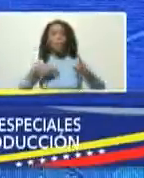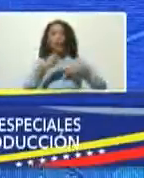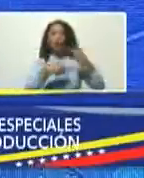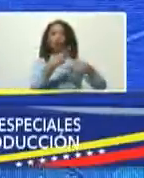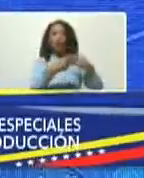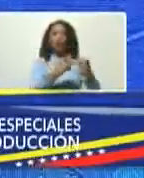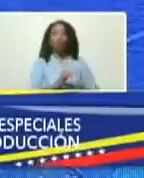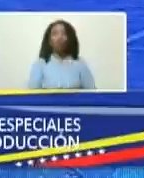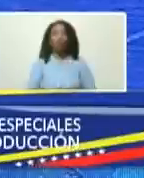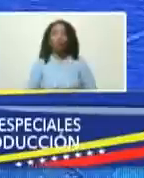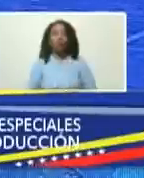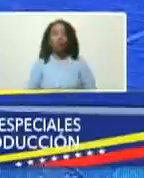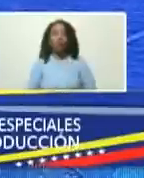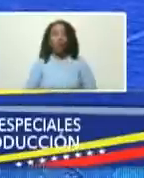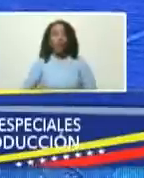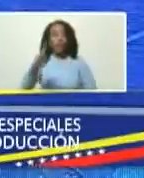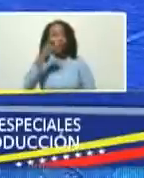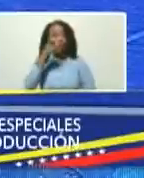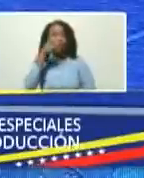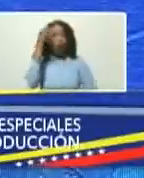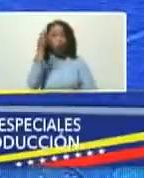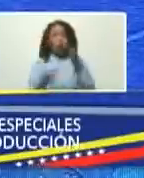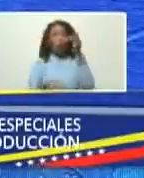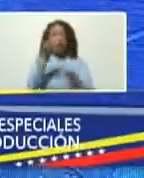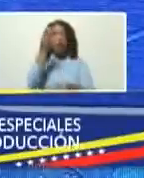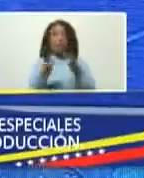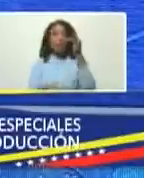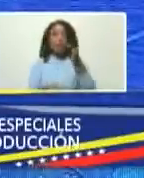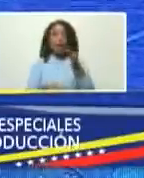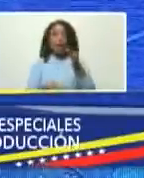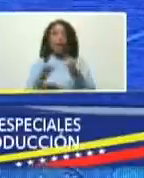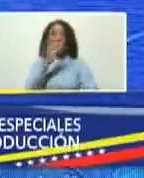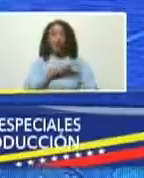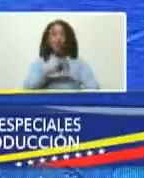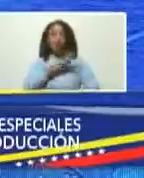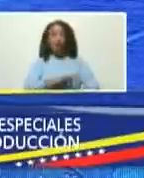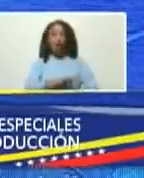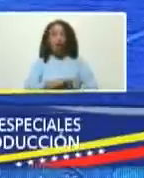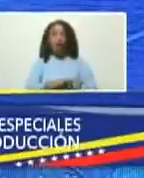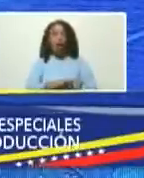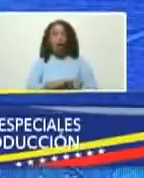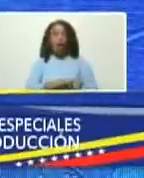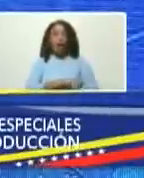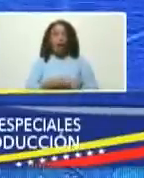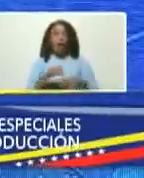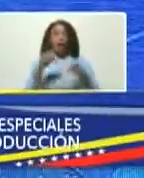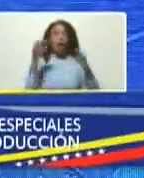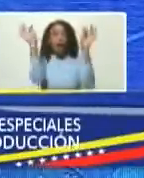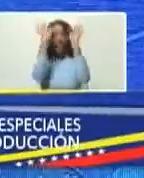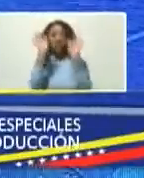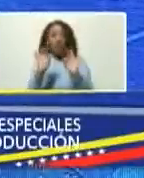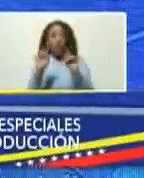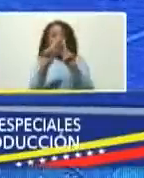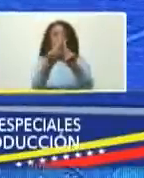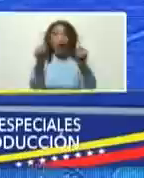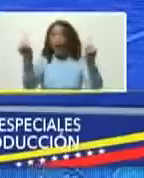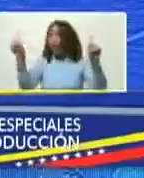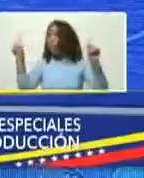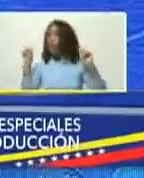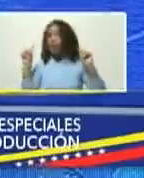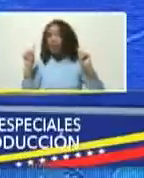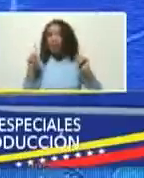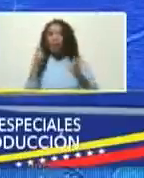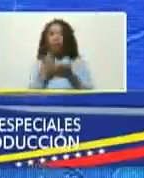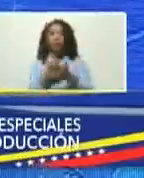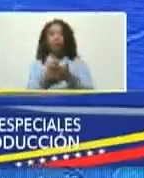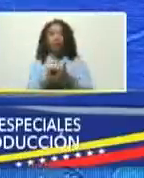la seguridad jurídica la justicia social y los medios ambientalmente sustentables. El